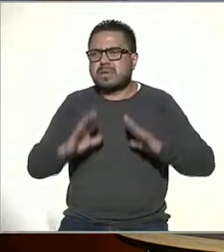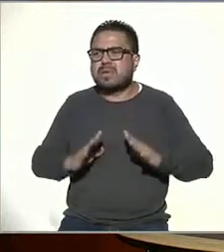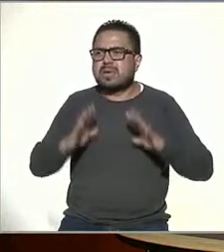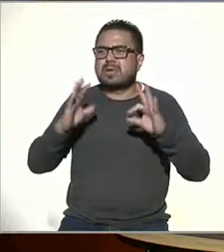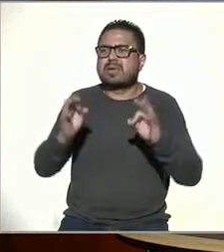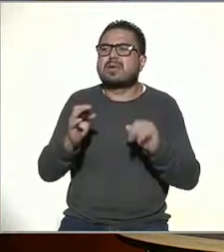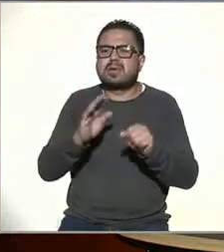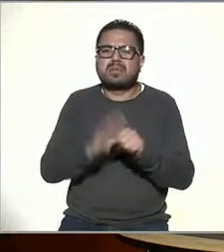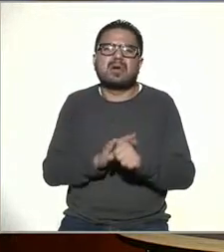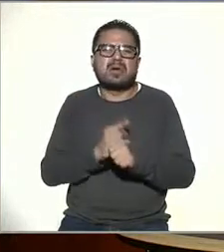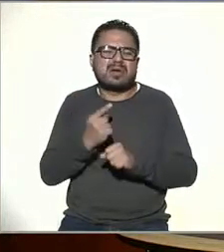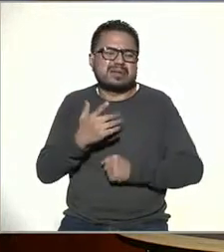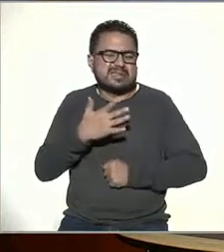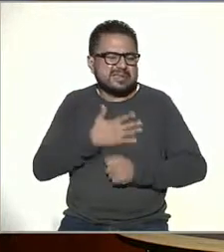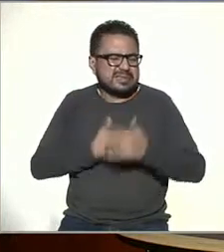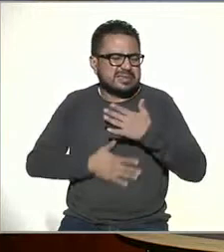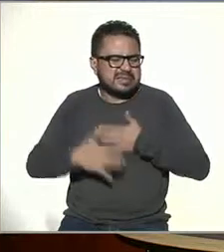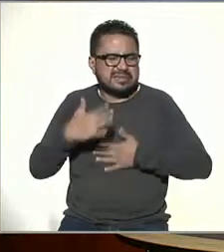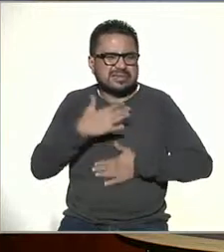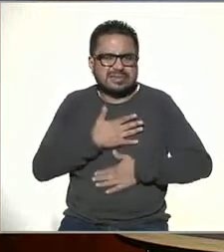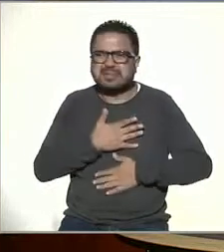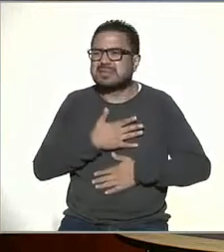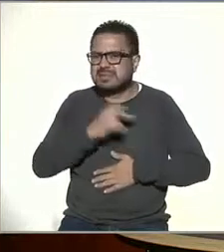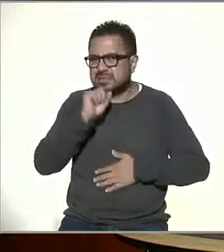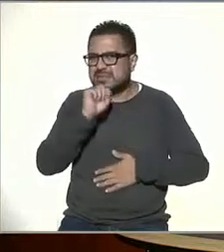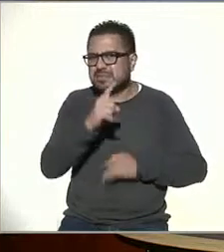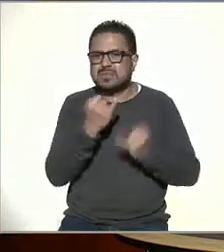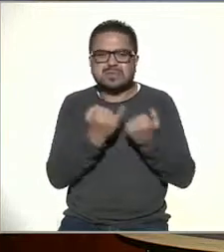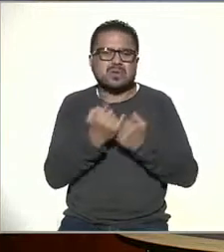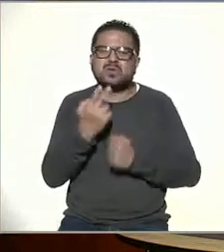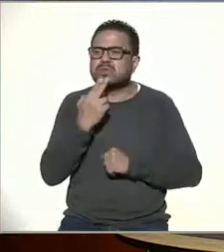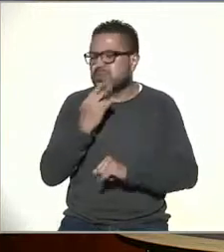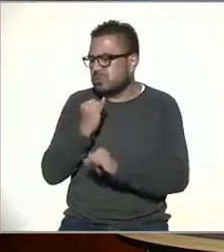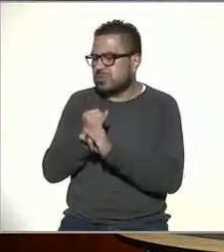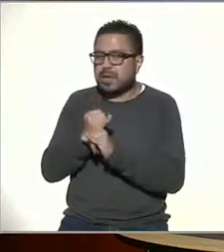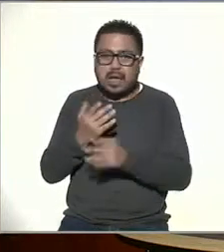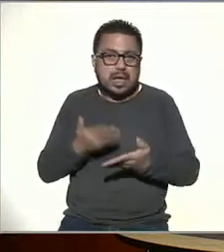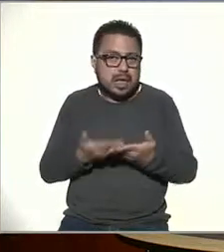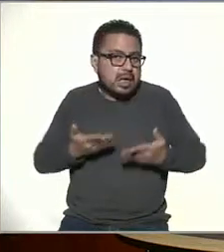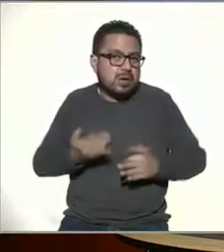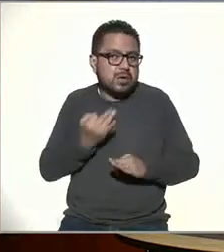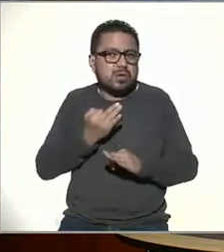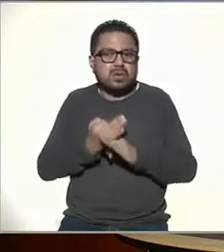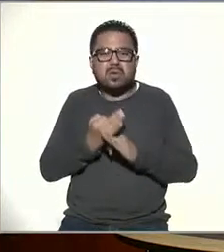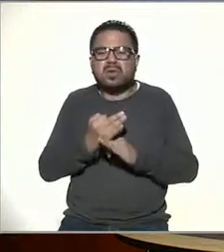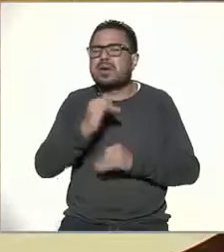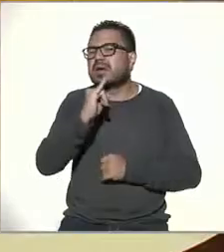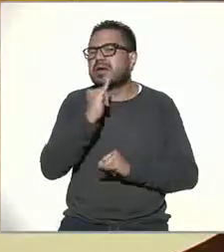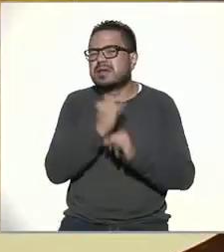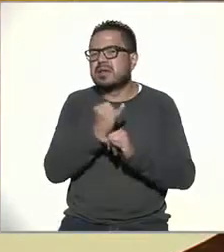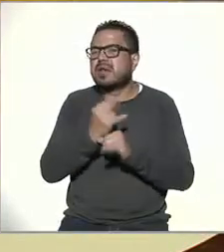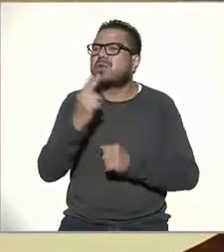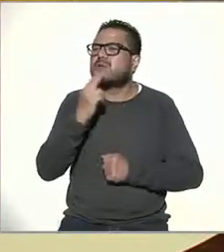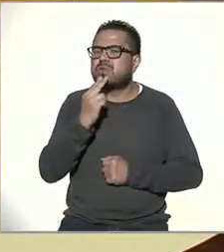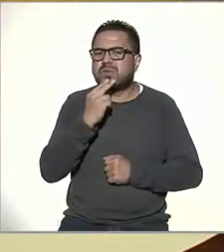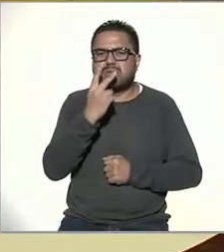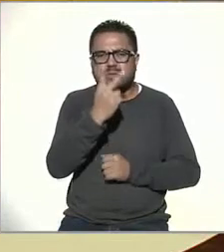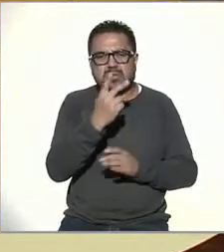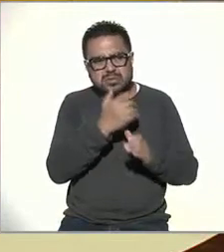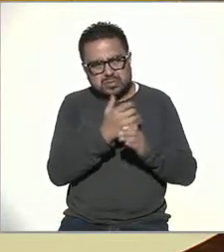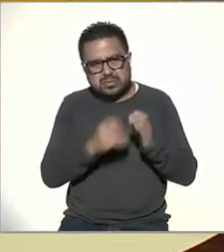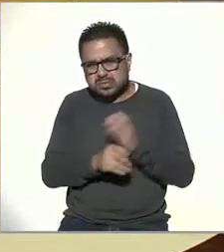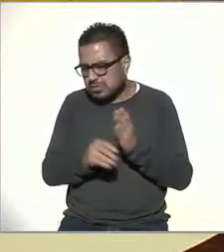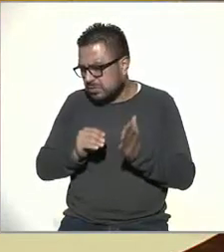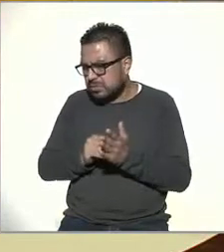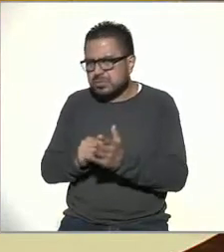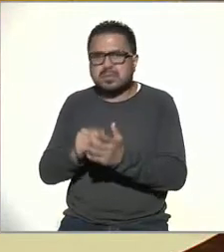por esta fatiga que provocó justamente el uso de Internet. Ahora el Internet lo utilizan, pues, en las dos vías, porque todavía la